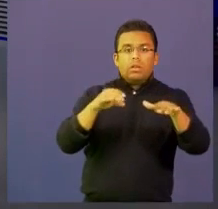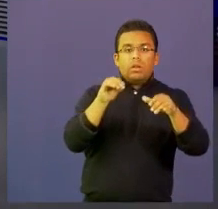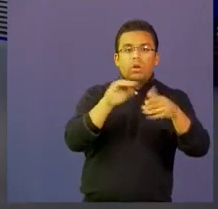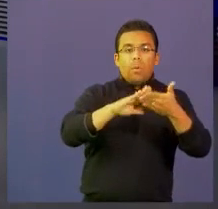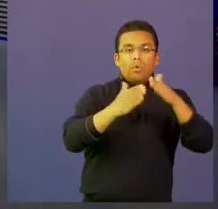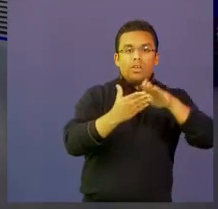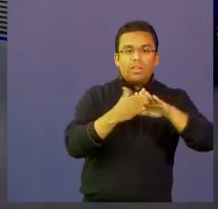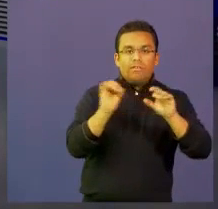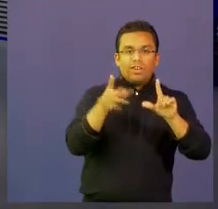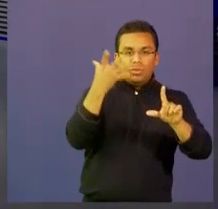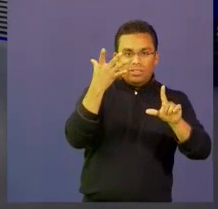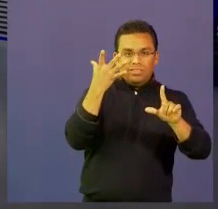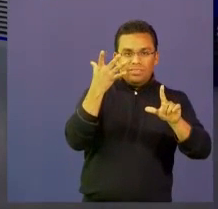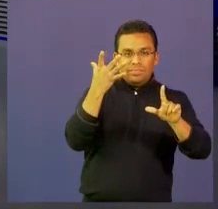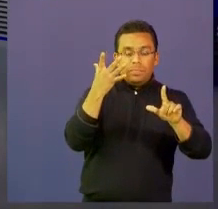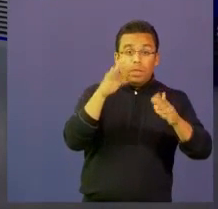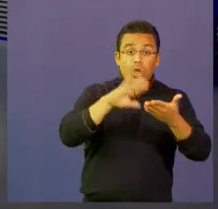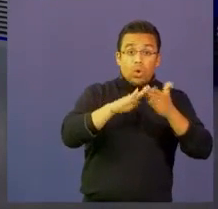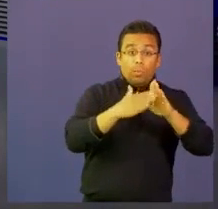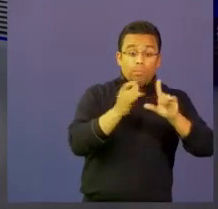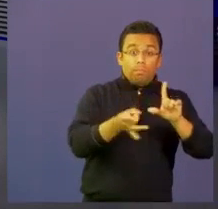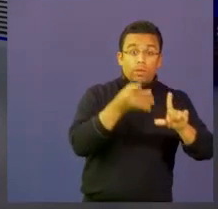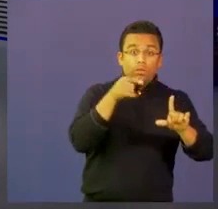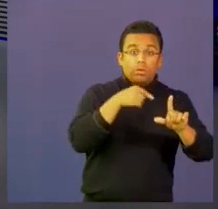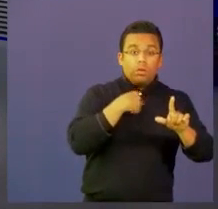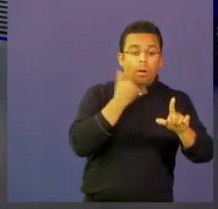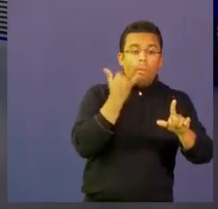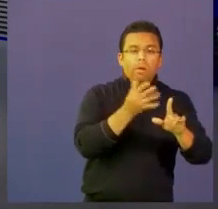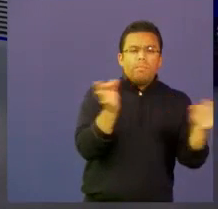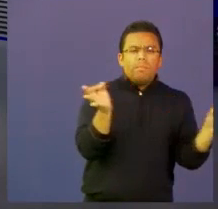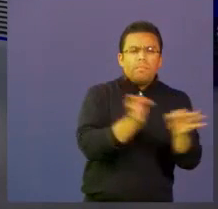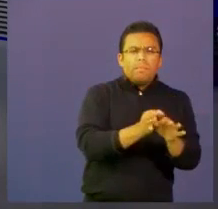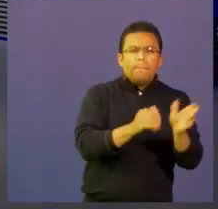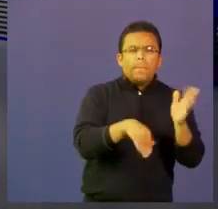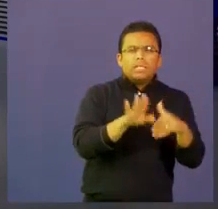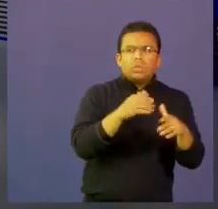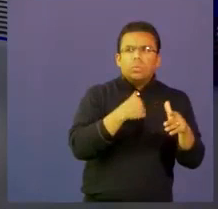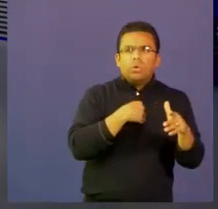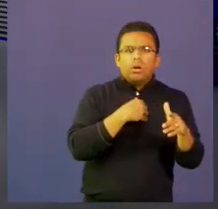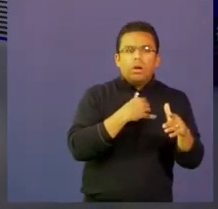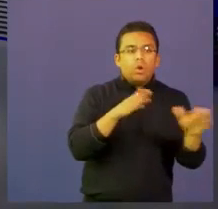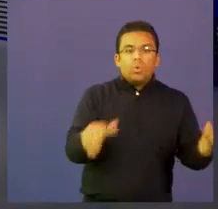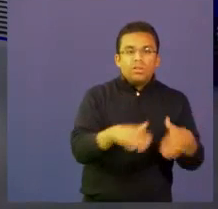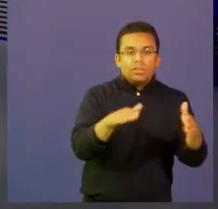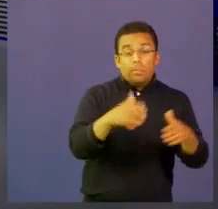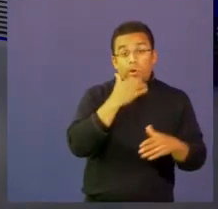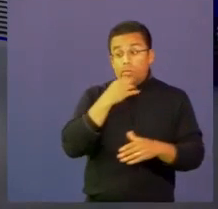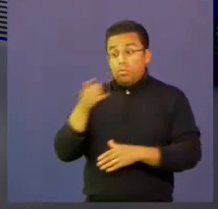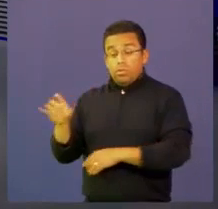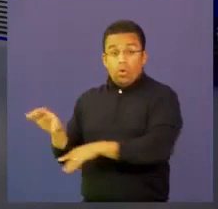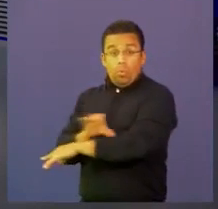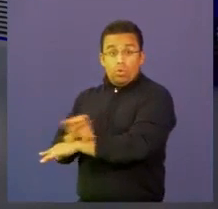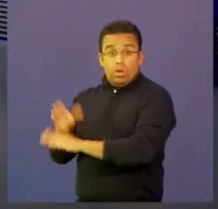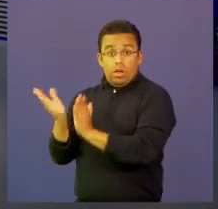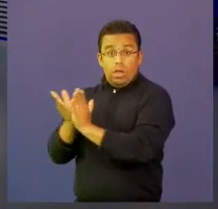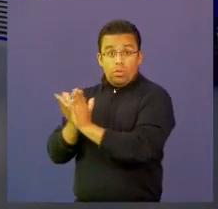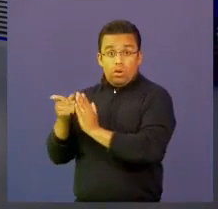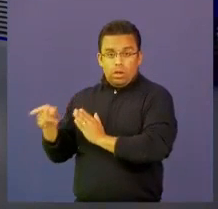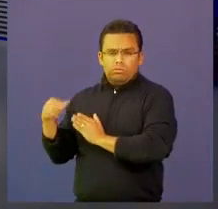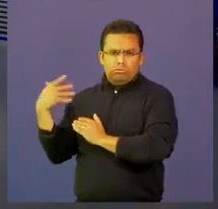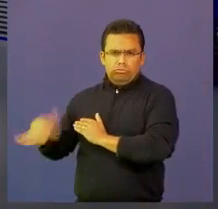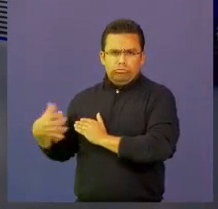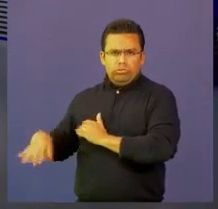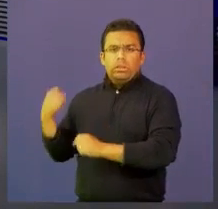mucho más enfocada en lo que no existe. Sabemos que Computadores para Educar hace un gran trabajo, tiene un gran